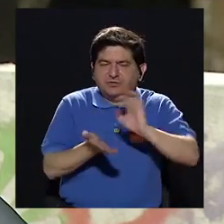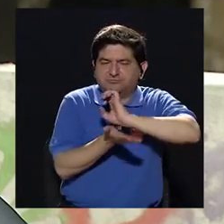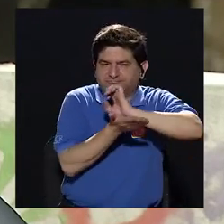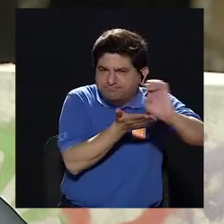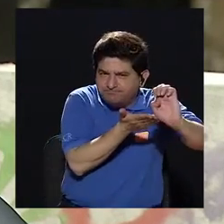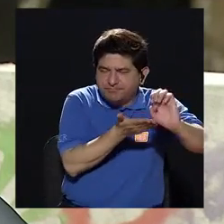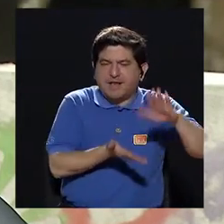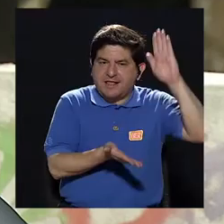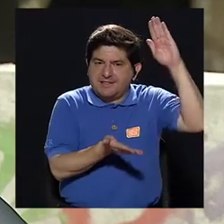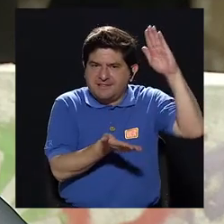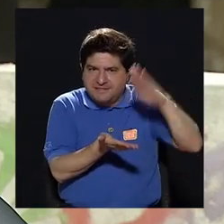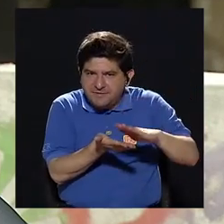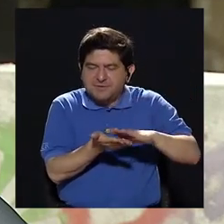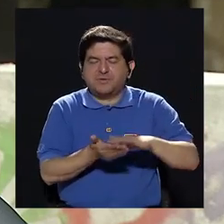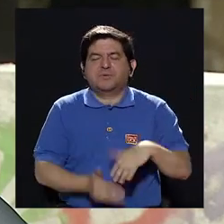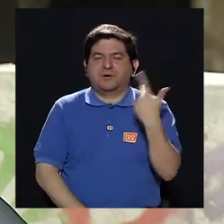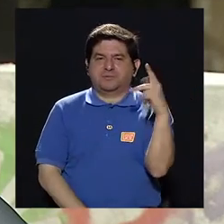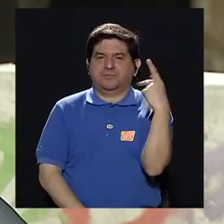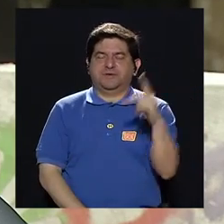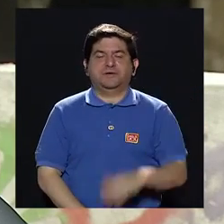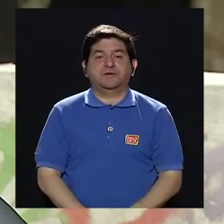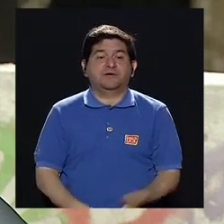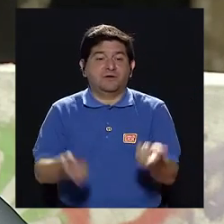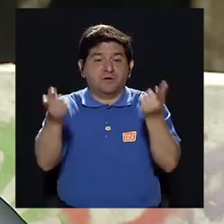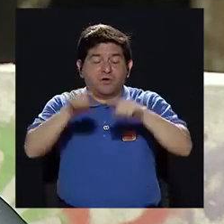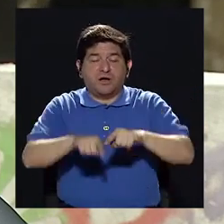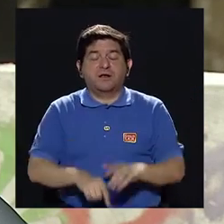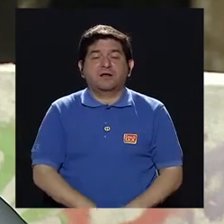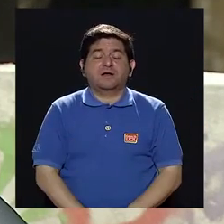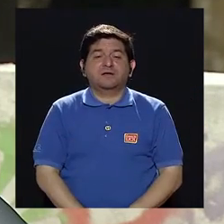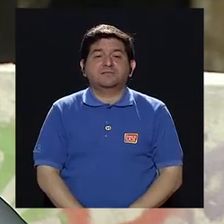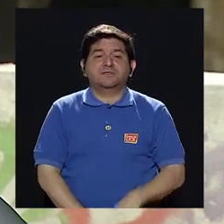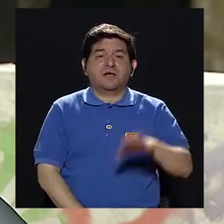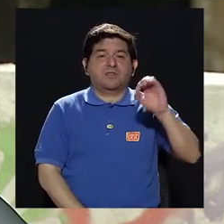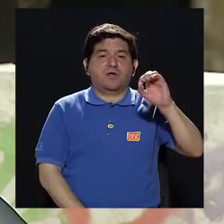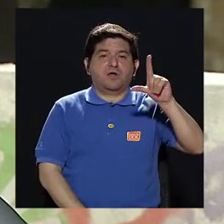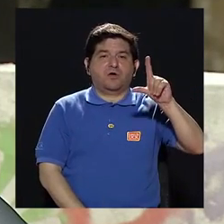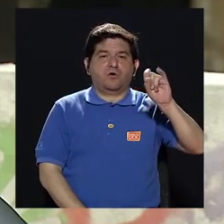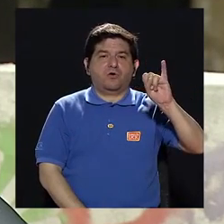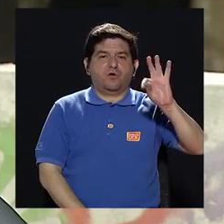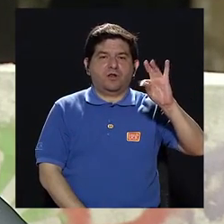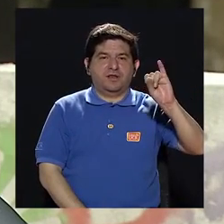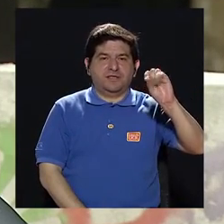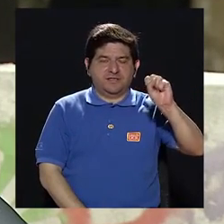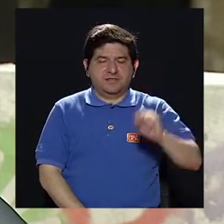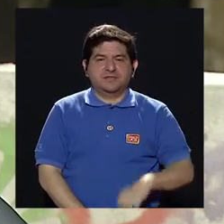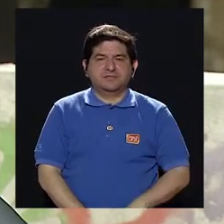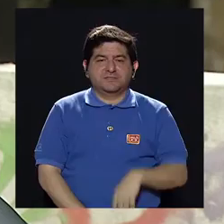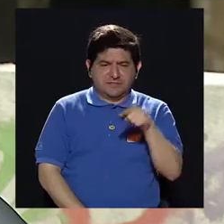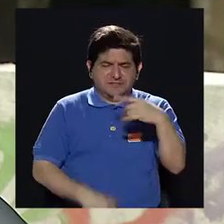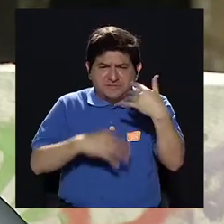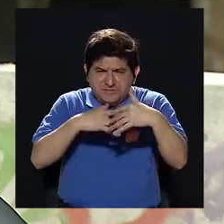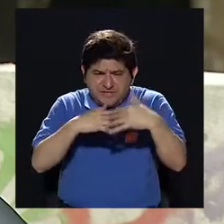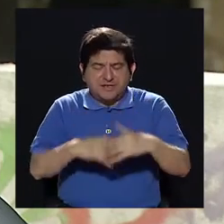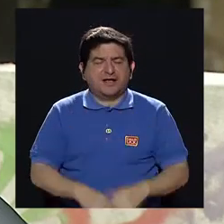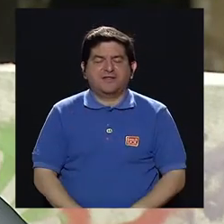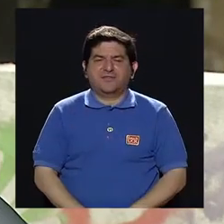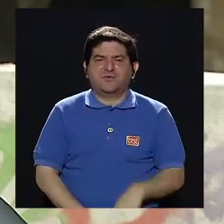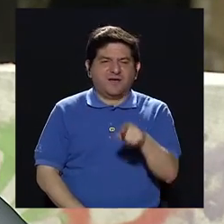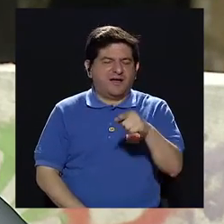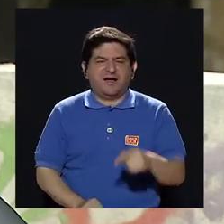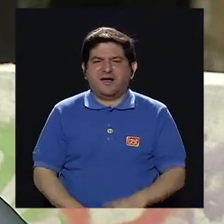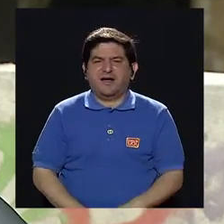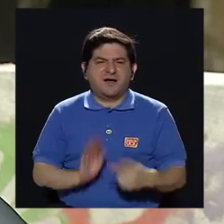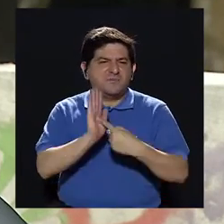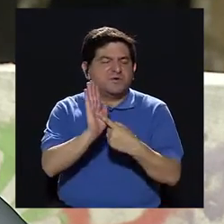a prevenir, ¿verdad? Reducir el riesgo. En el caso de colitis ulcerosa, no, no hay específicamente como algunos signos